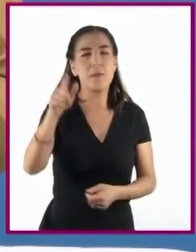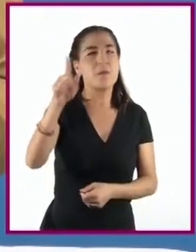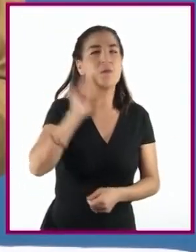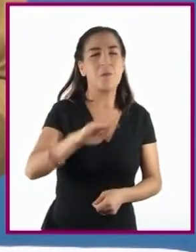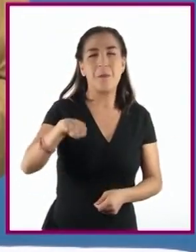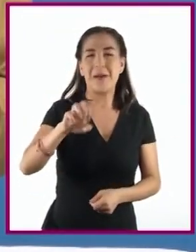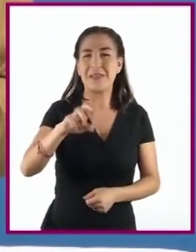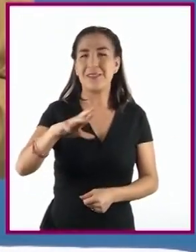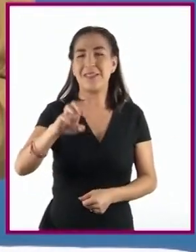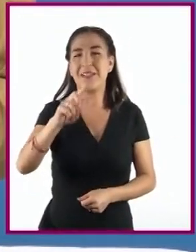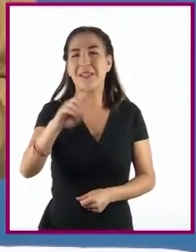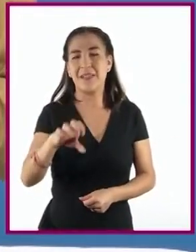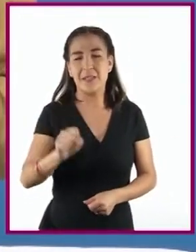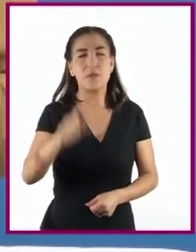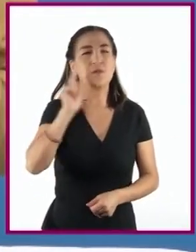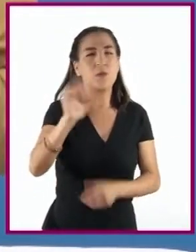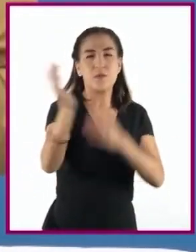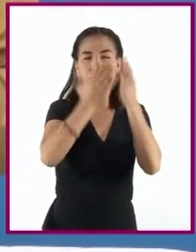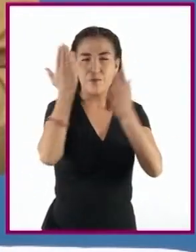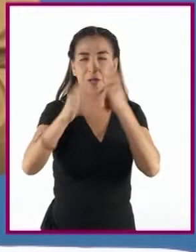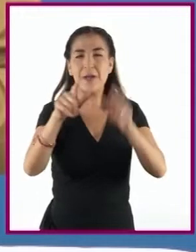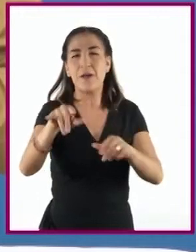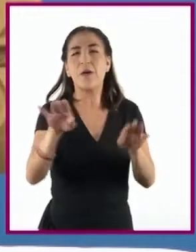Olivera de Vázquez, antropóloga.